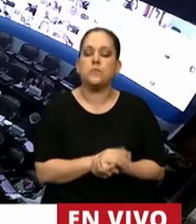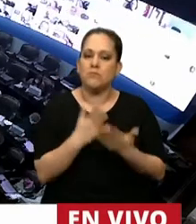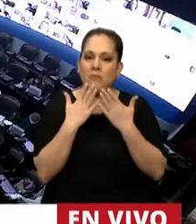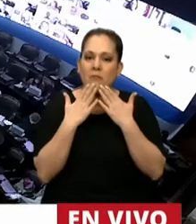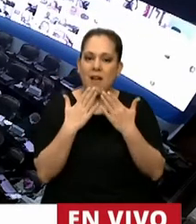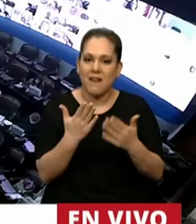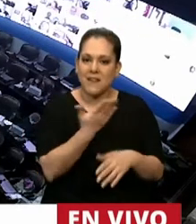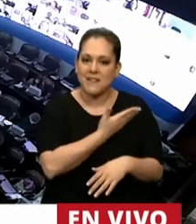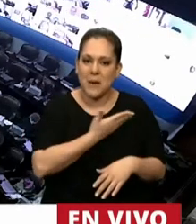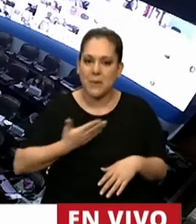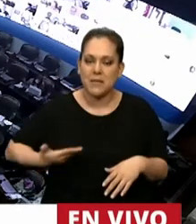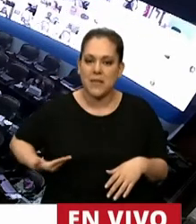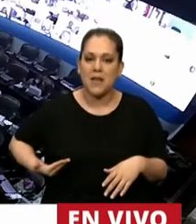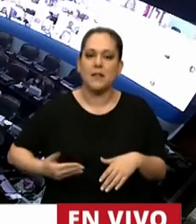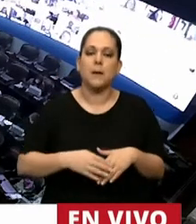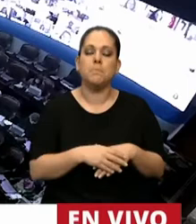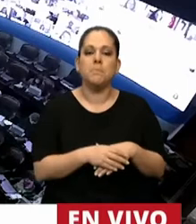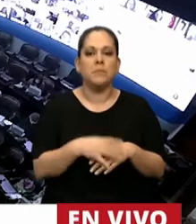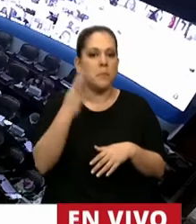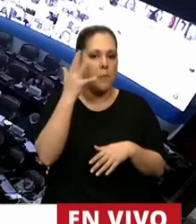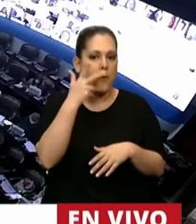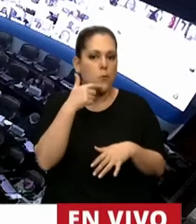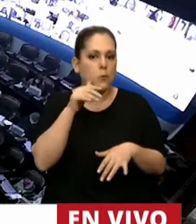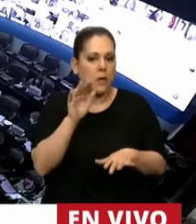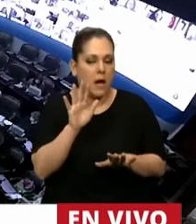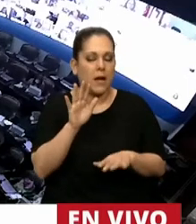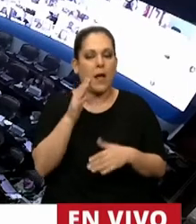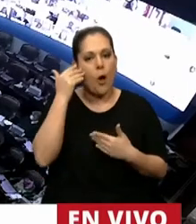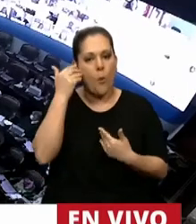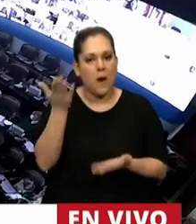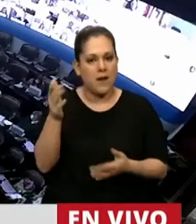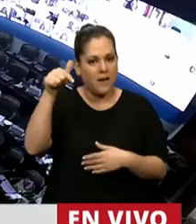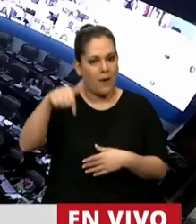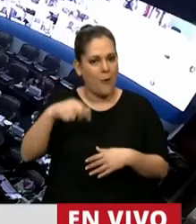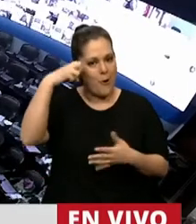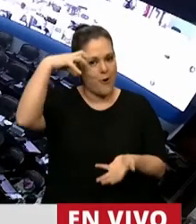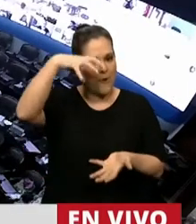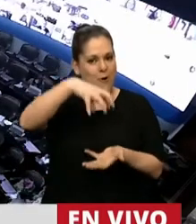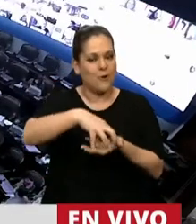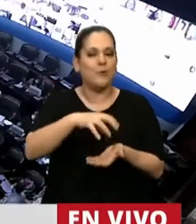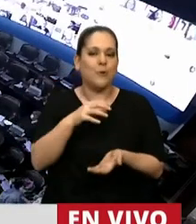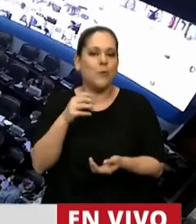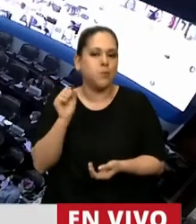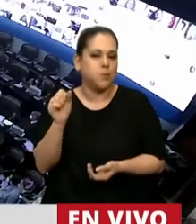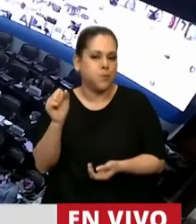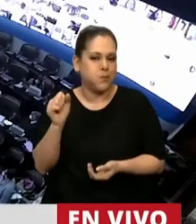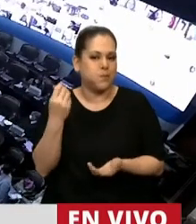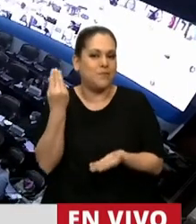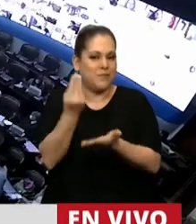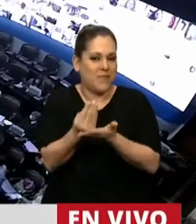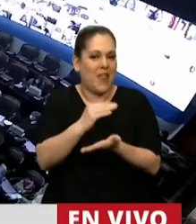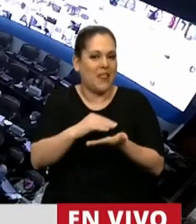Gracias, señor Presidente. Me gustaría homenajear en esta casa, donde también actuó como diputado nacional,